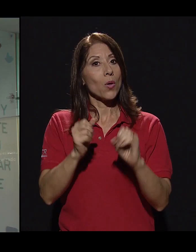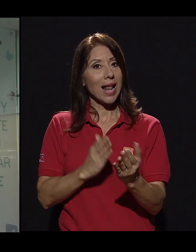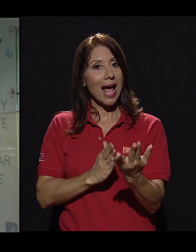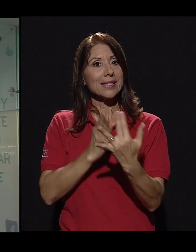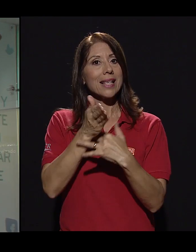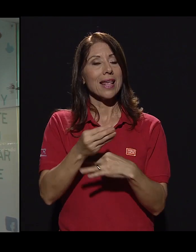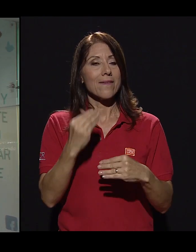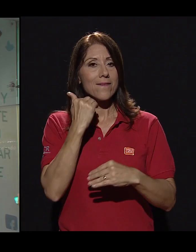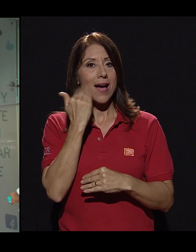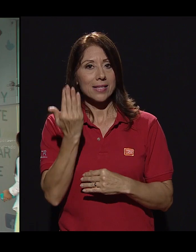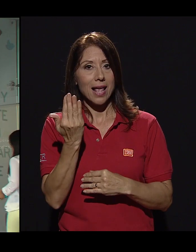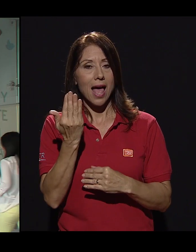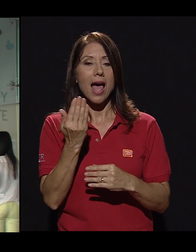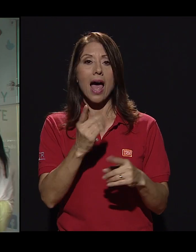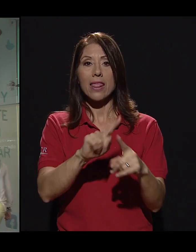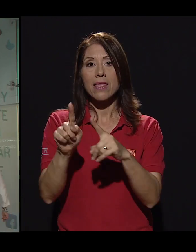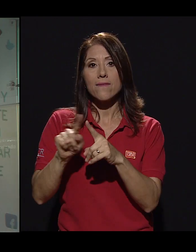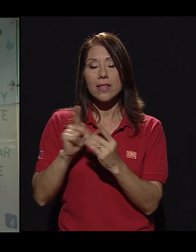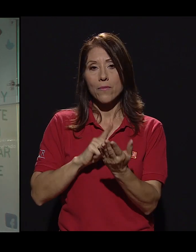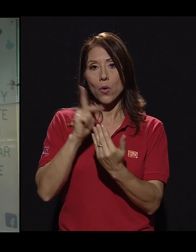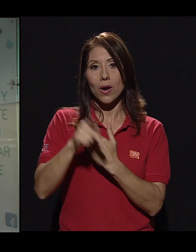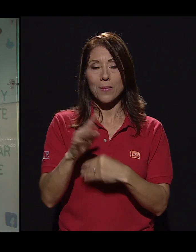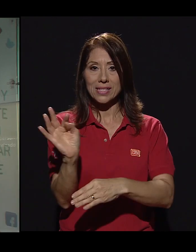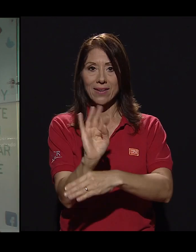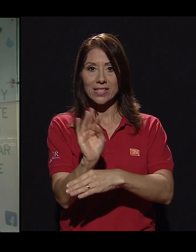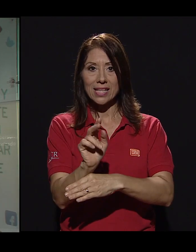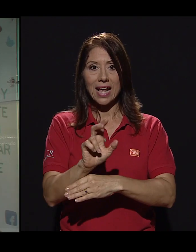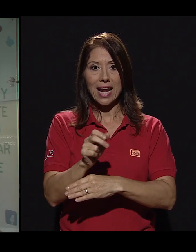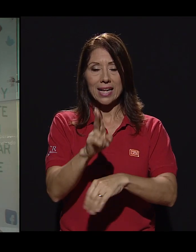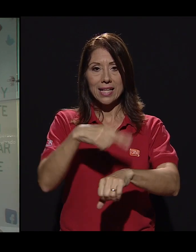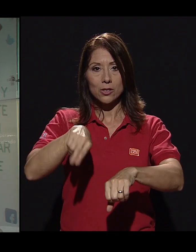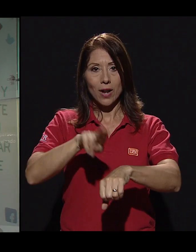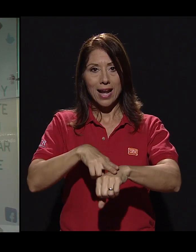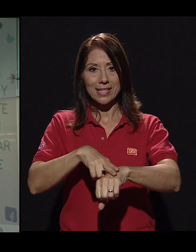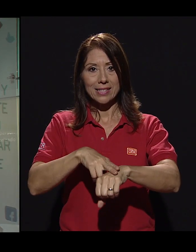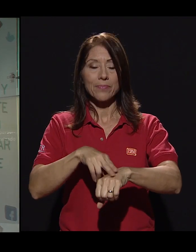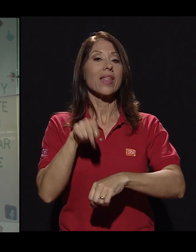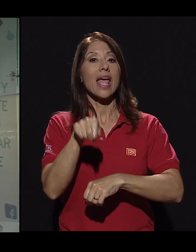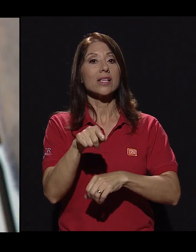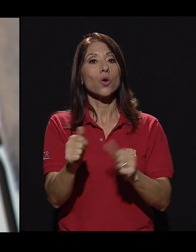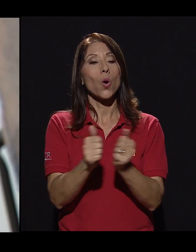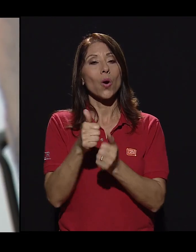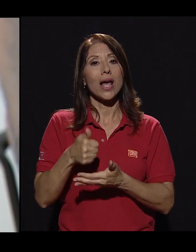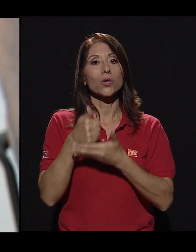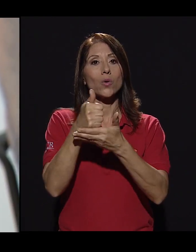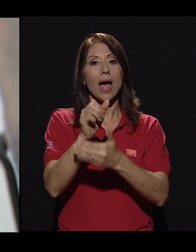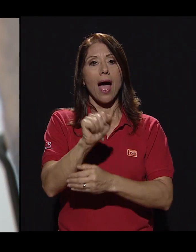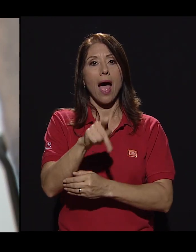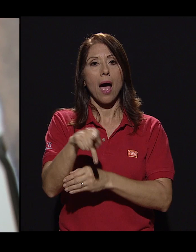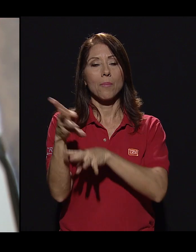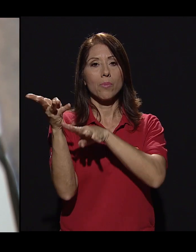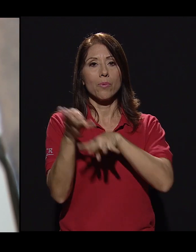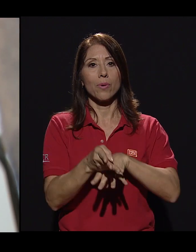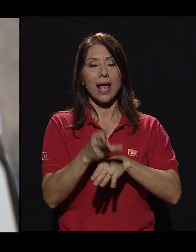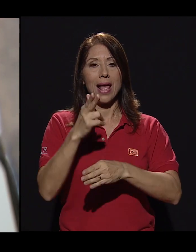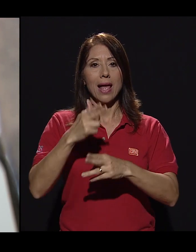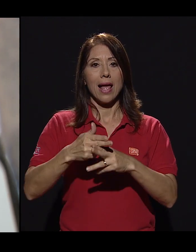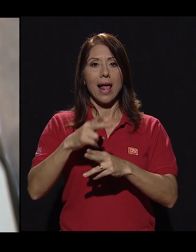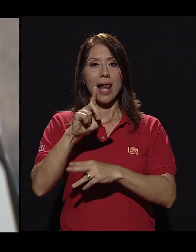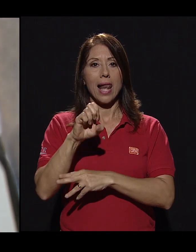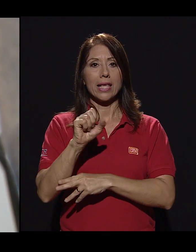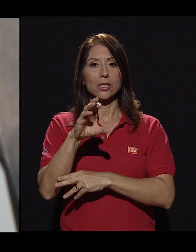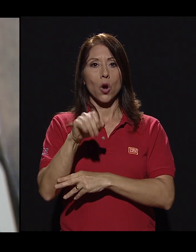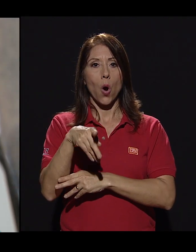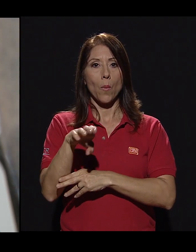podrá acceder con mayor facilidad a los contenidos televisivos de los canales nacionales. Esto con la ayuda de la aplicación Lesco